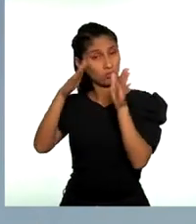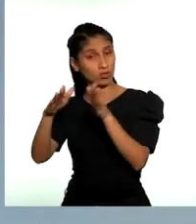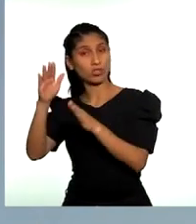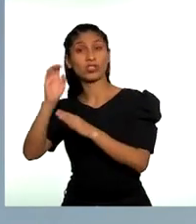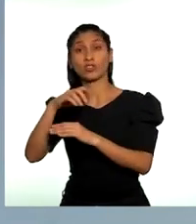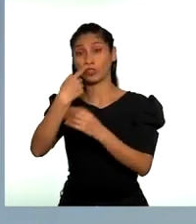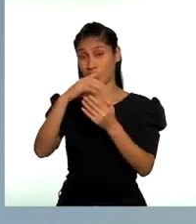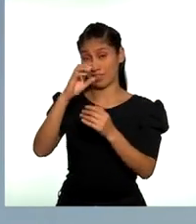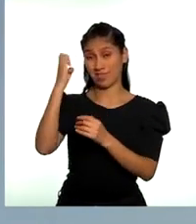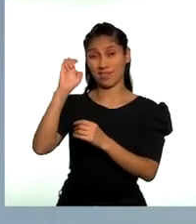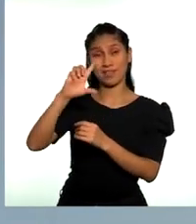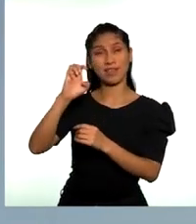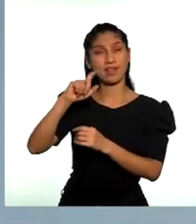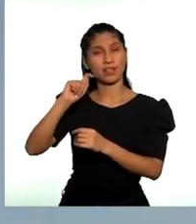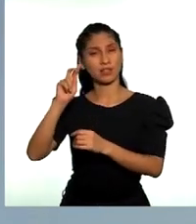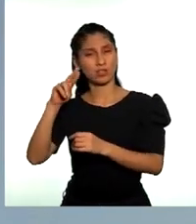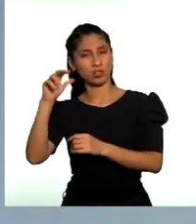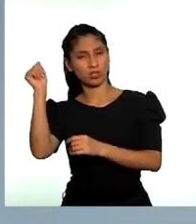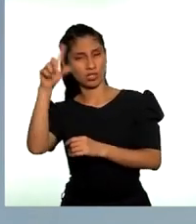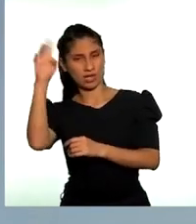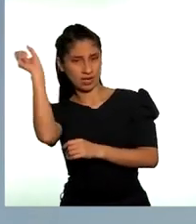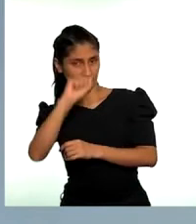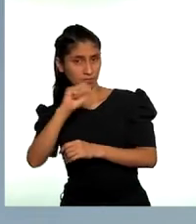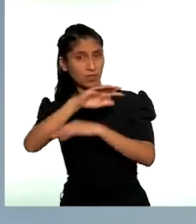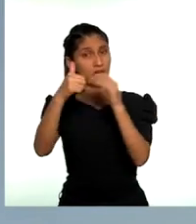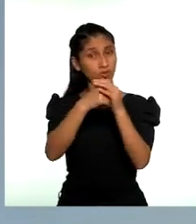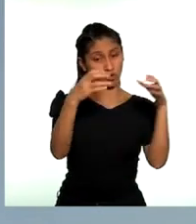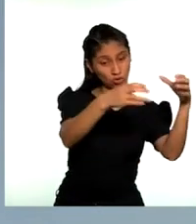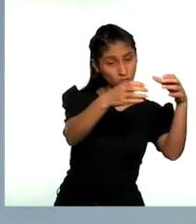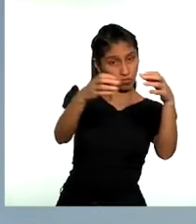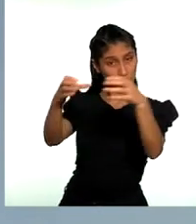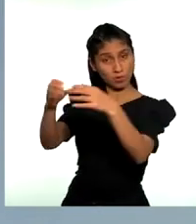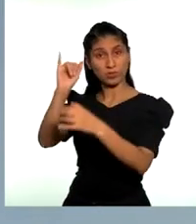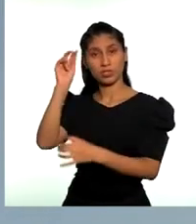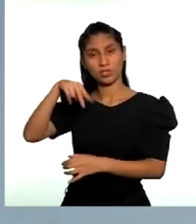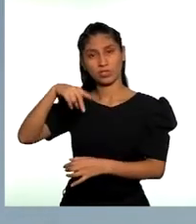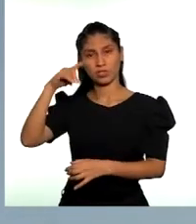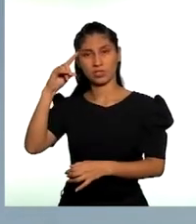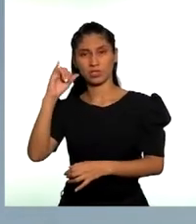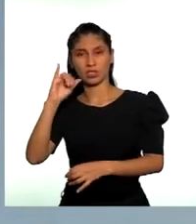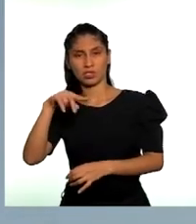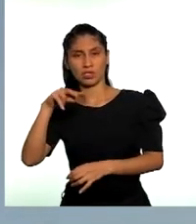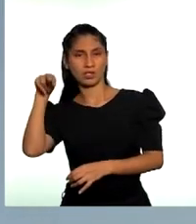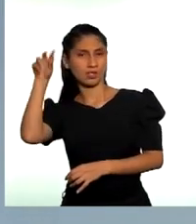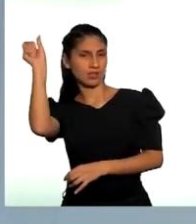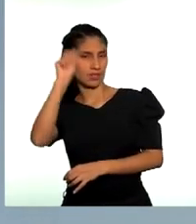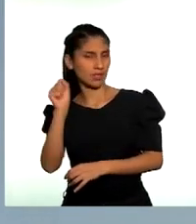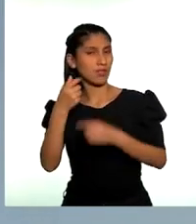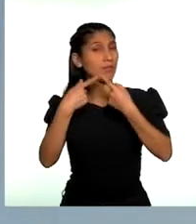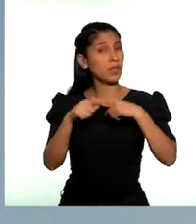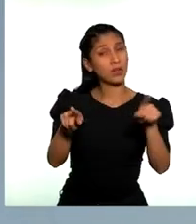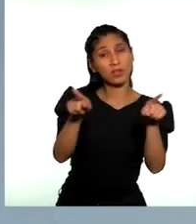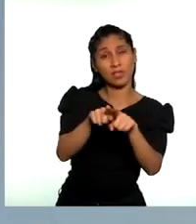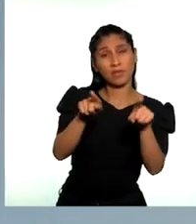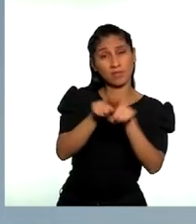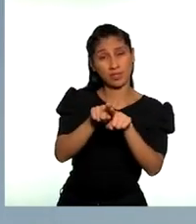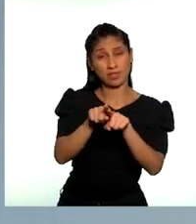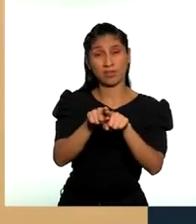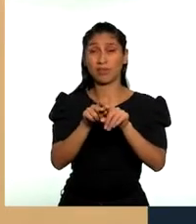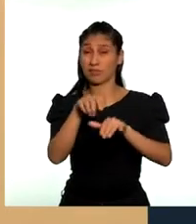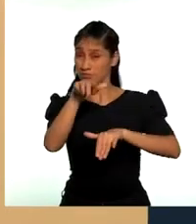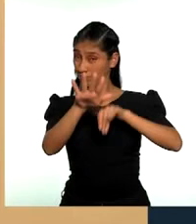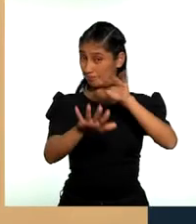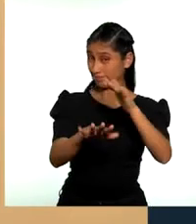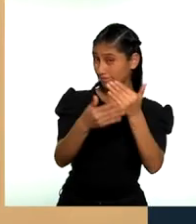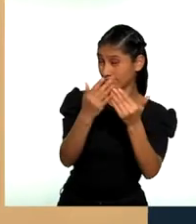pueblos indígenas u originarios, pero, incluso así, el camino no es tan sencillo.